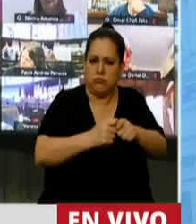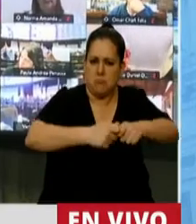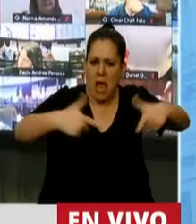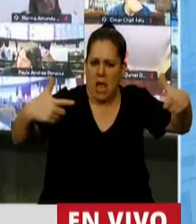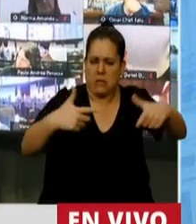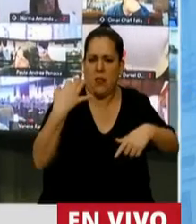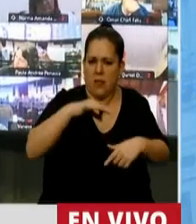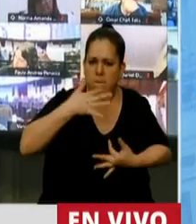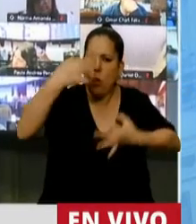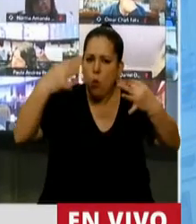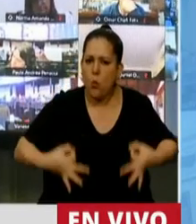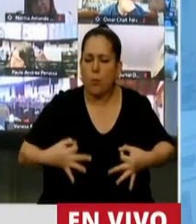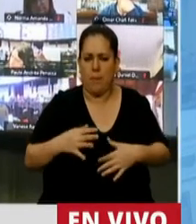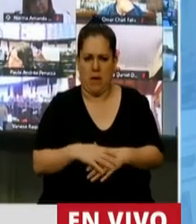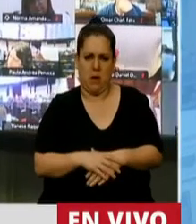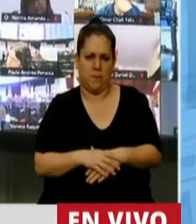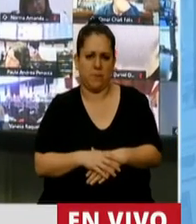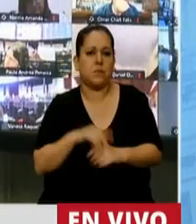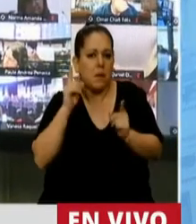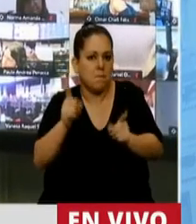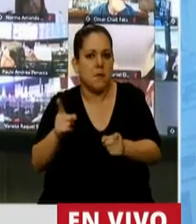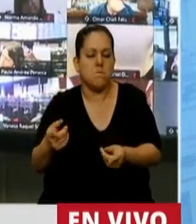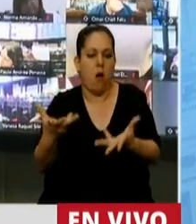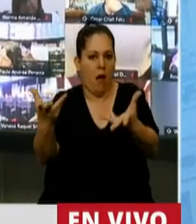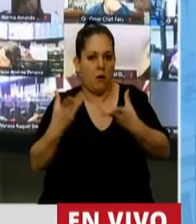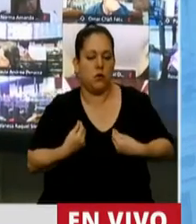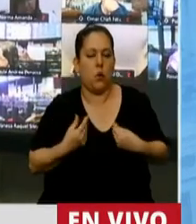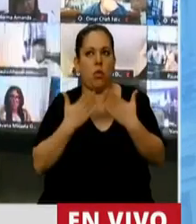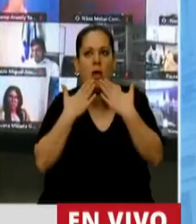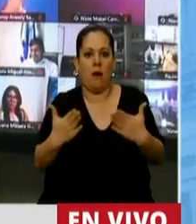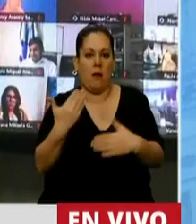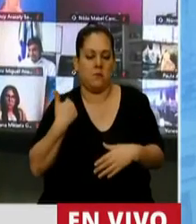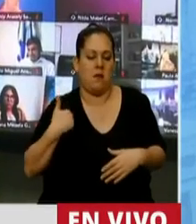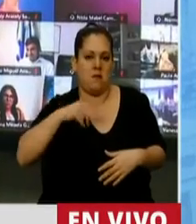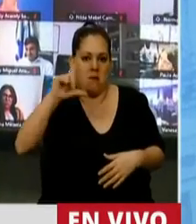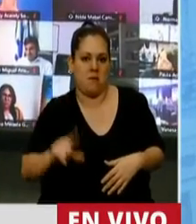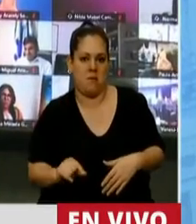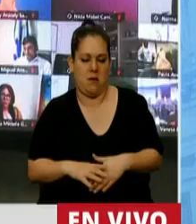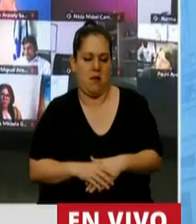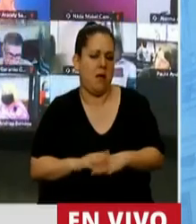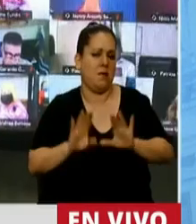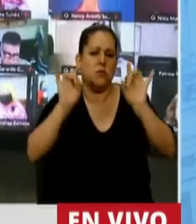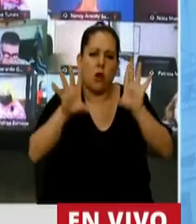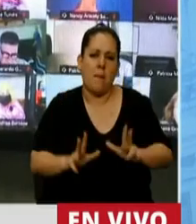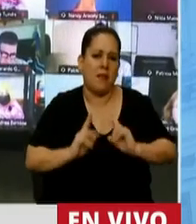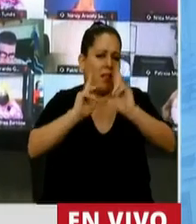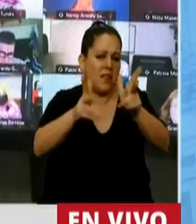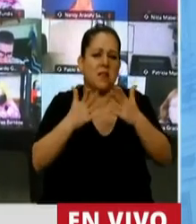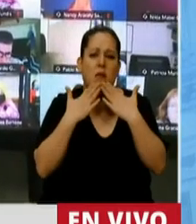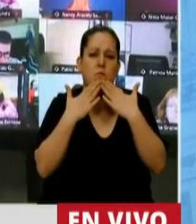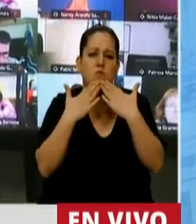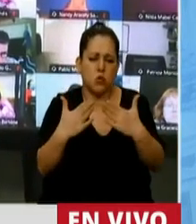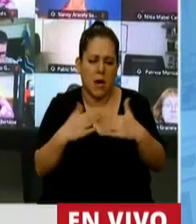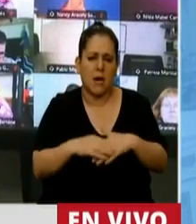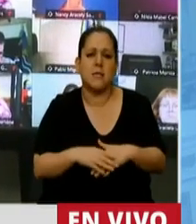ser capaces de cumplir en tiempo y forma con toda esa mano que nos está dando esta querida Argentina. Simplemente decirles muchas